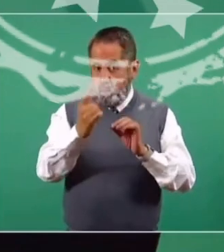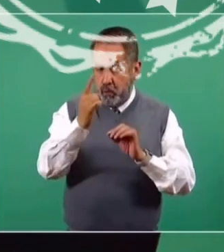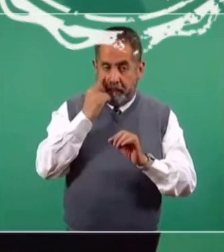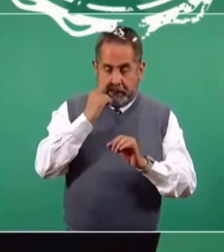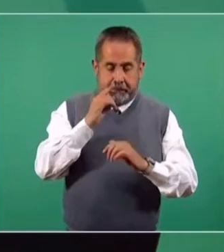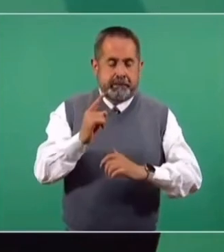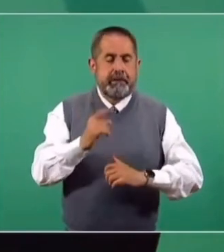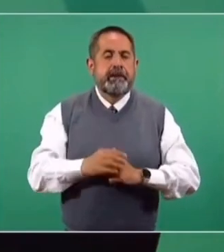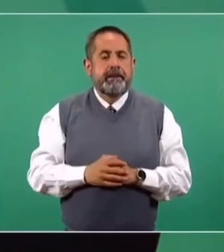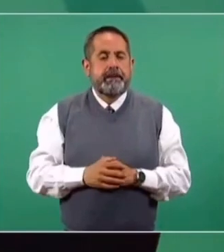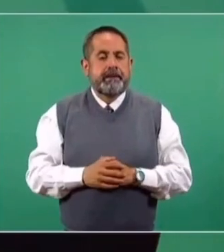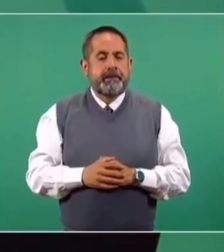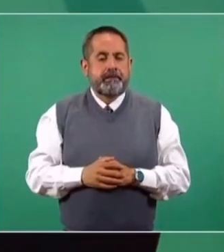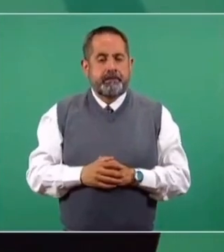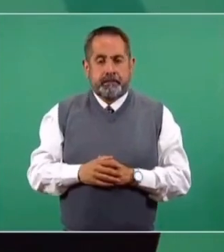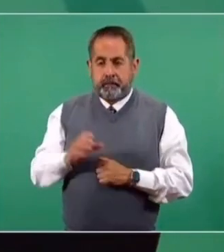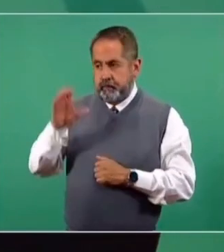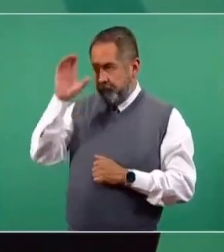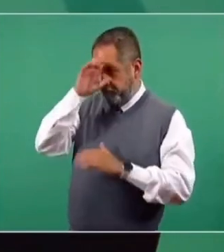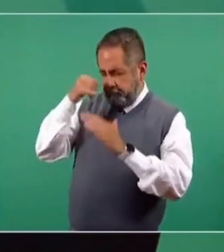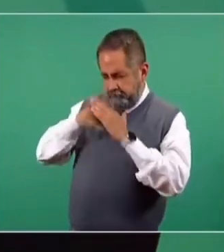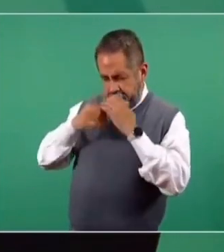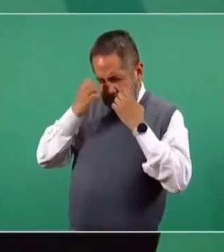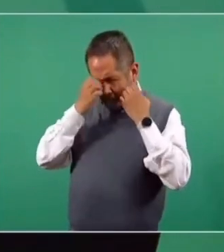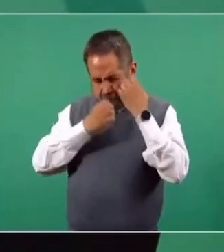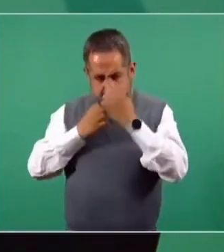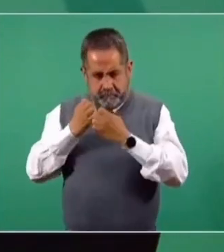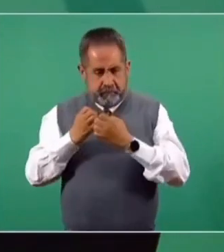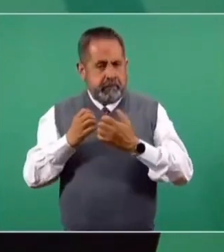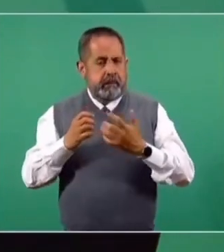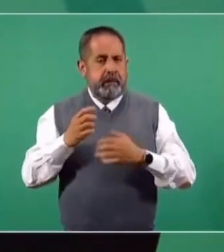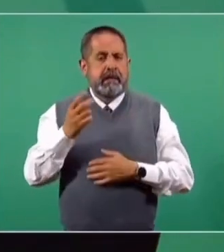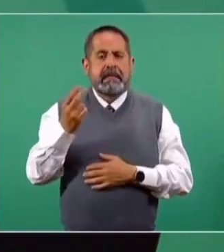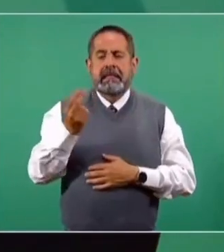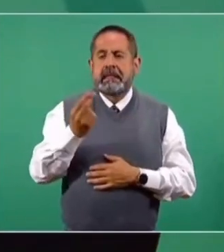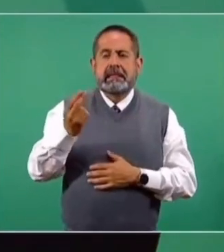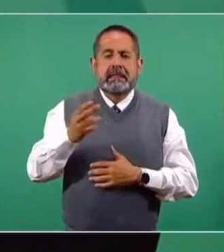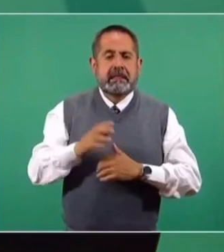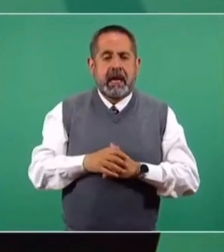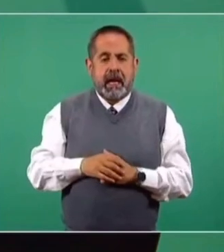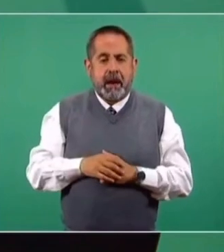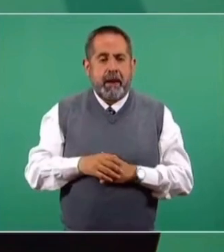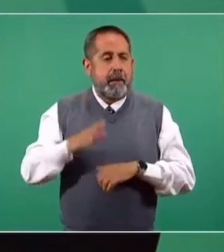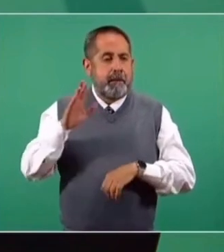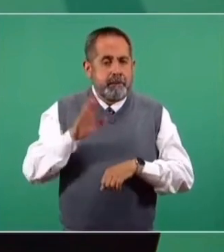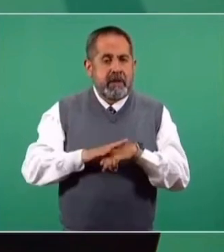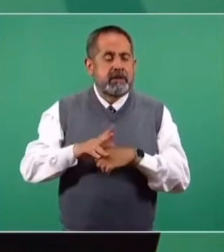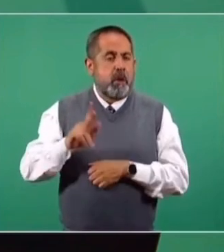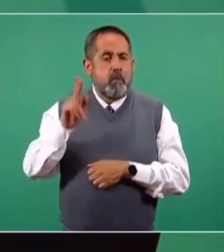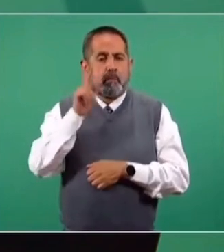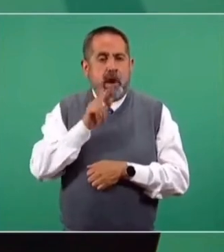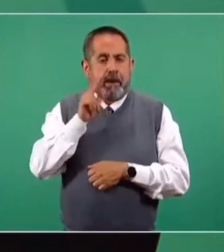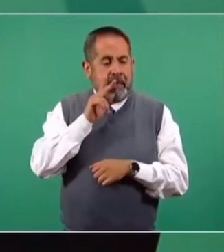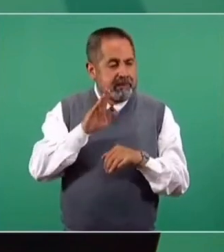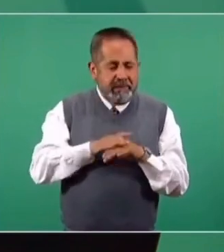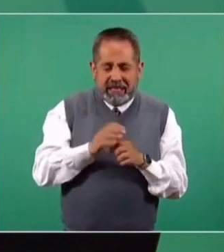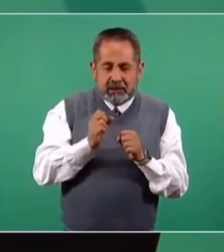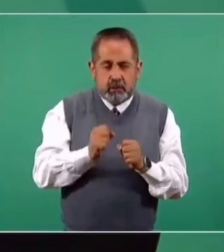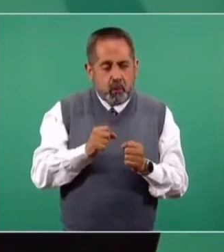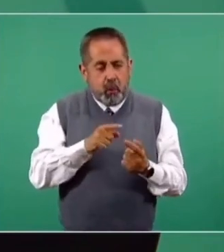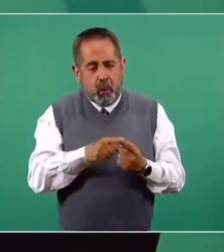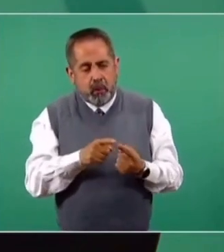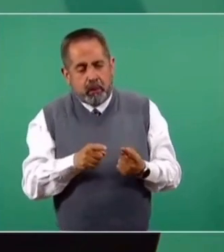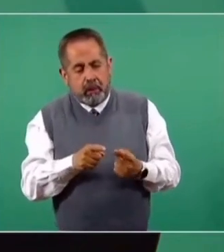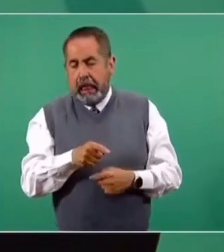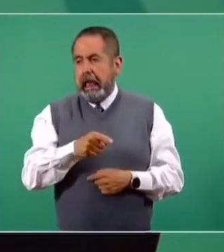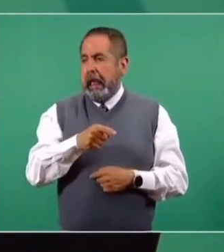Desde el punto de vista científico, se requiere una evidencia mucho más robusta para